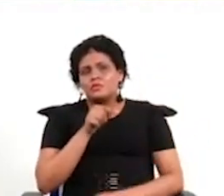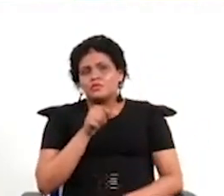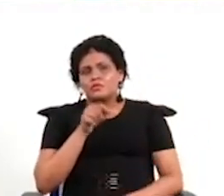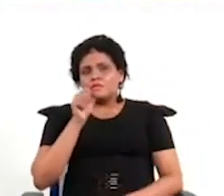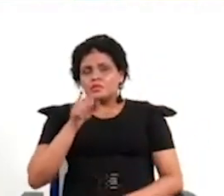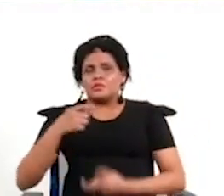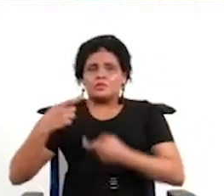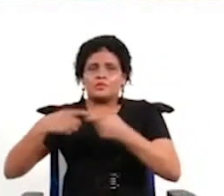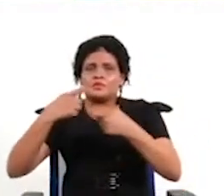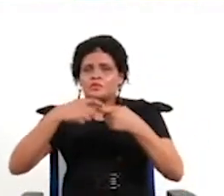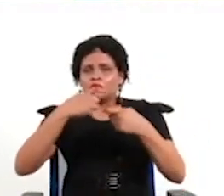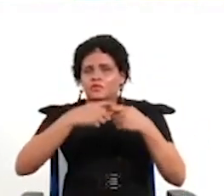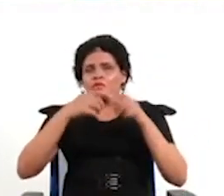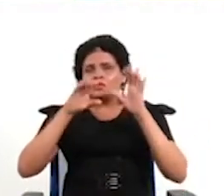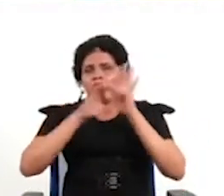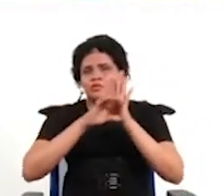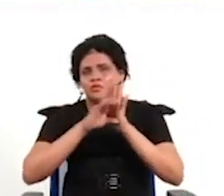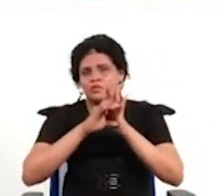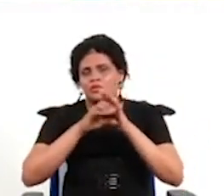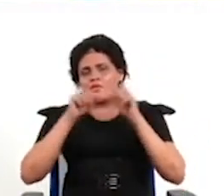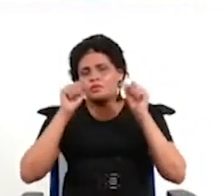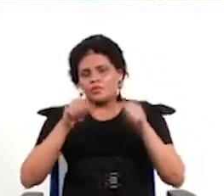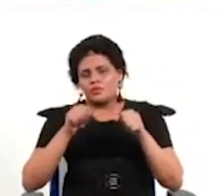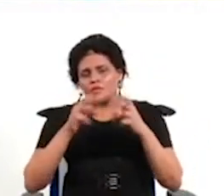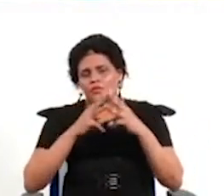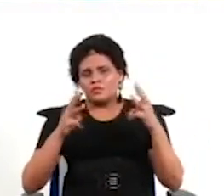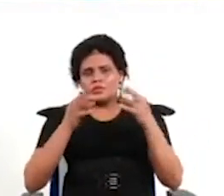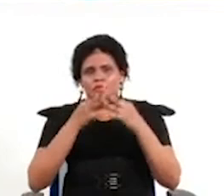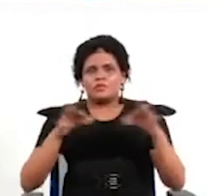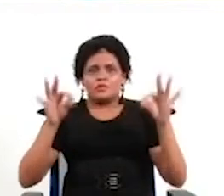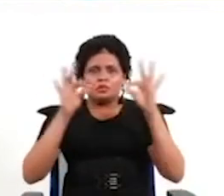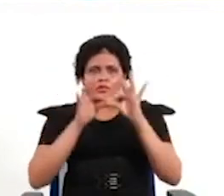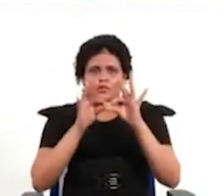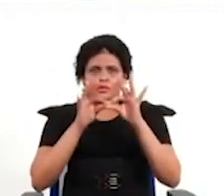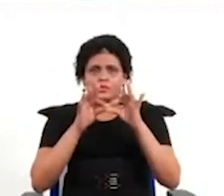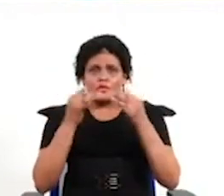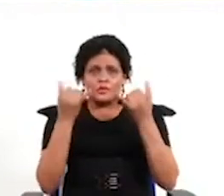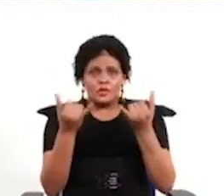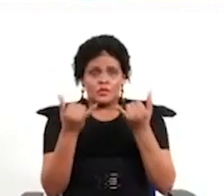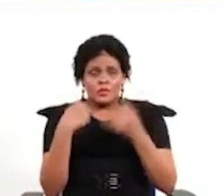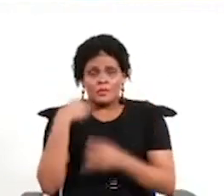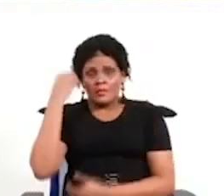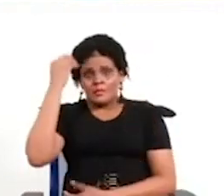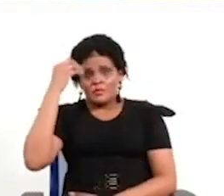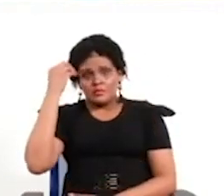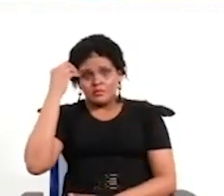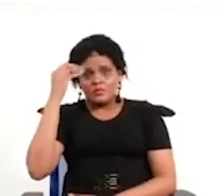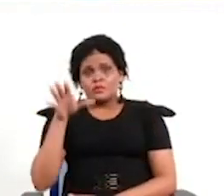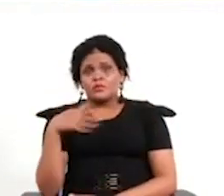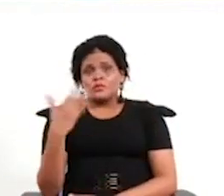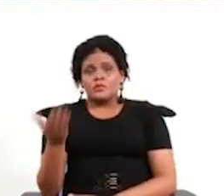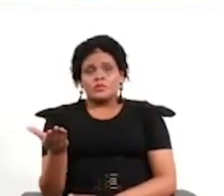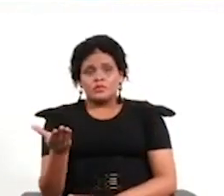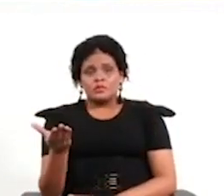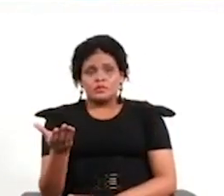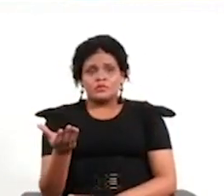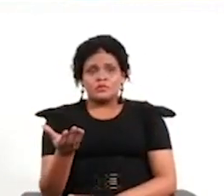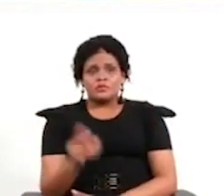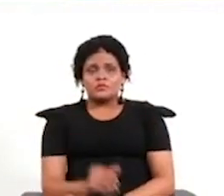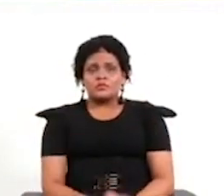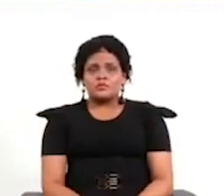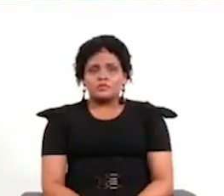ratificación constitucional ha sido sumamente frecuente ahora si lo pensamos en estos términos en los que estamos hablando